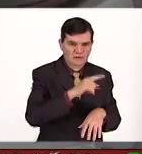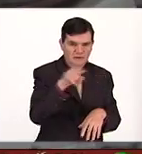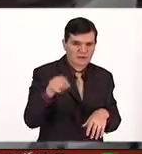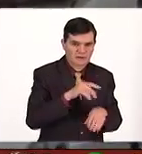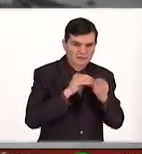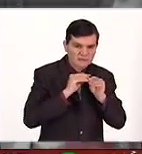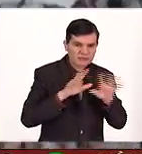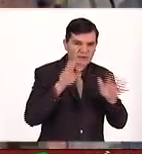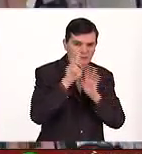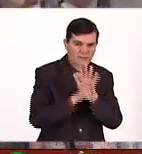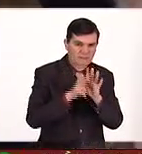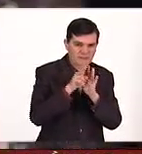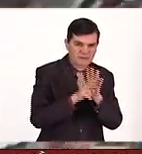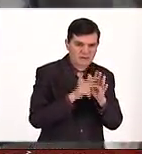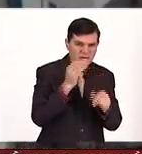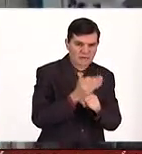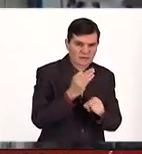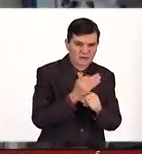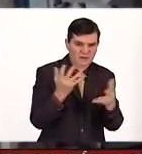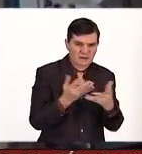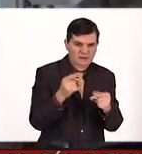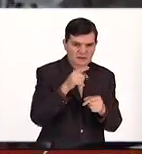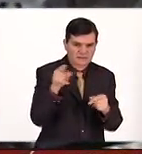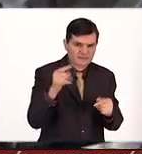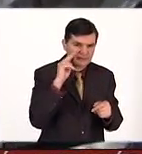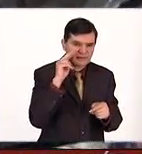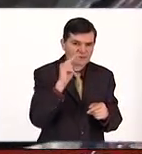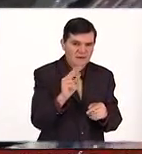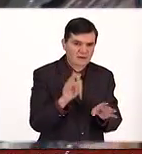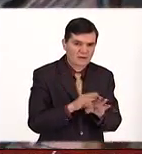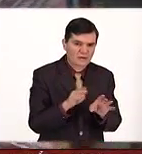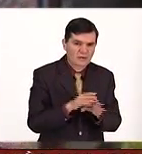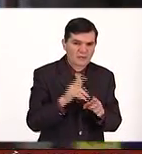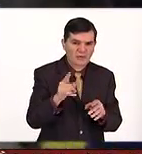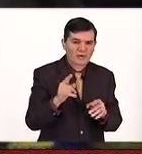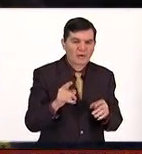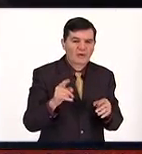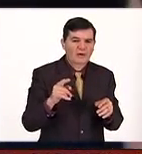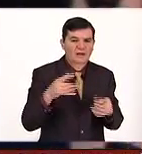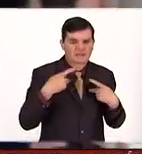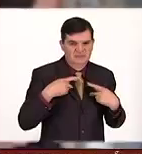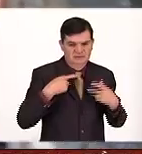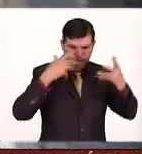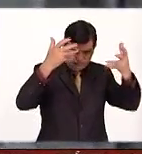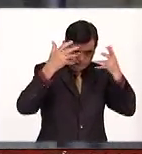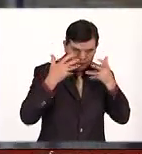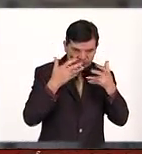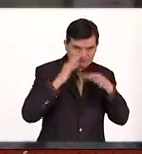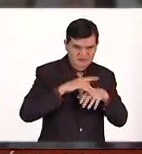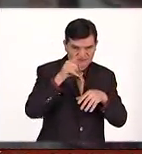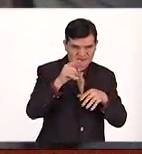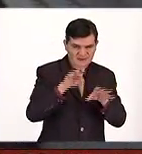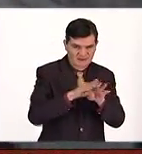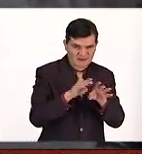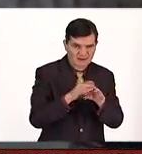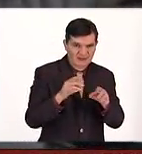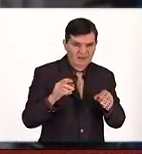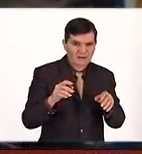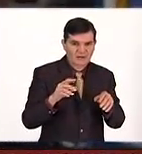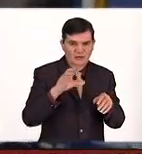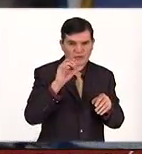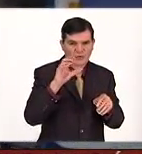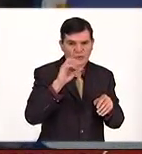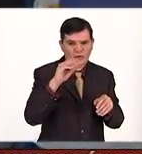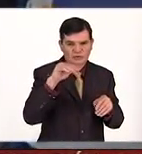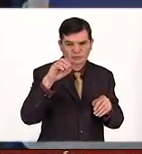publicaron un video que estamos viendo en pantalla en el que se observa como los cosmonautas, así es cosmonautas y no astronautas,